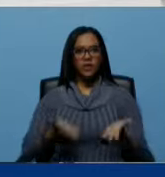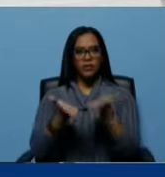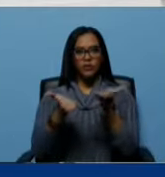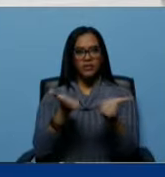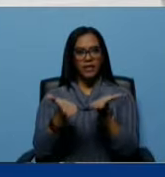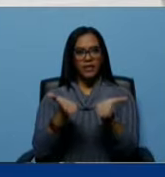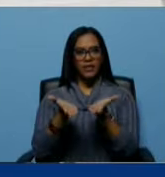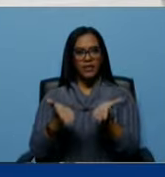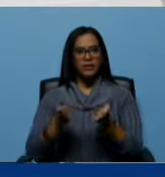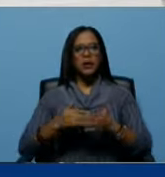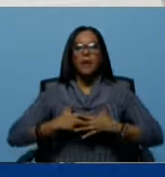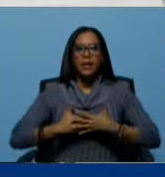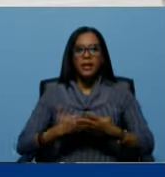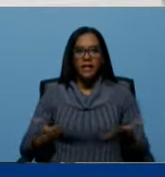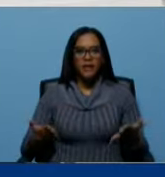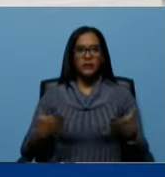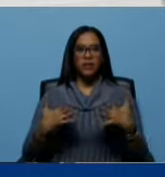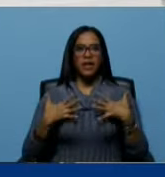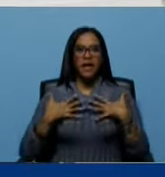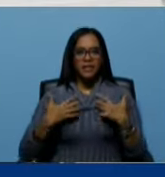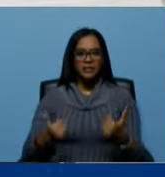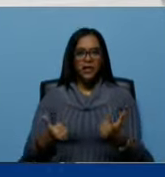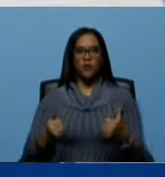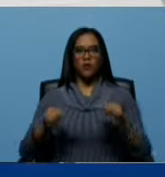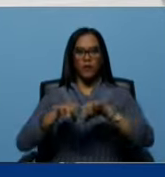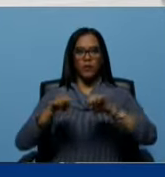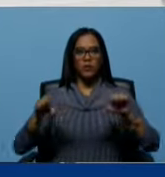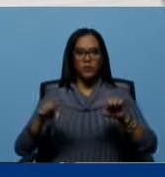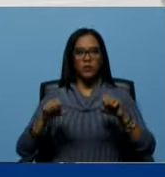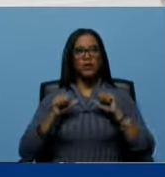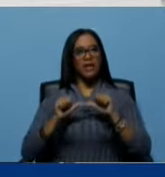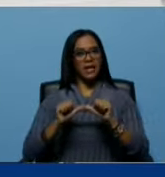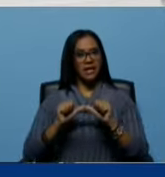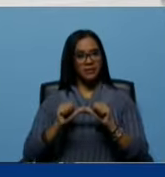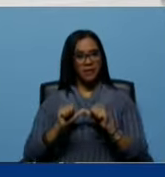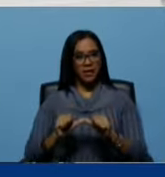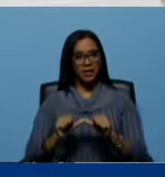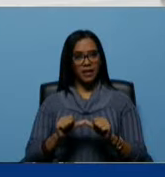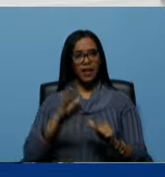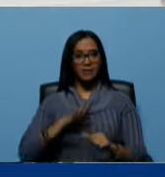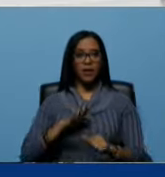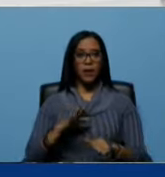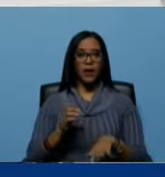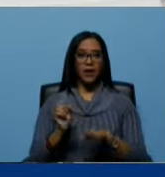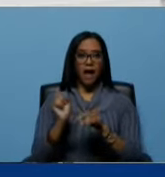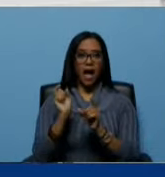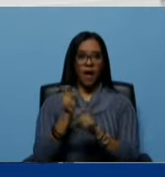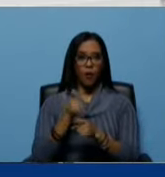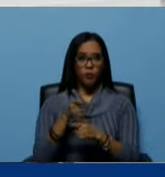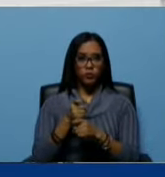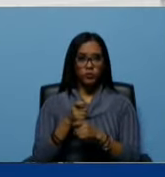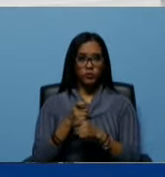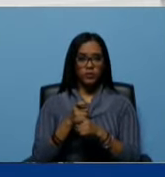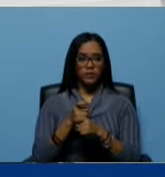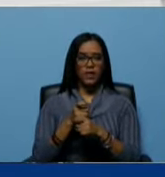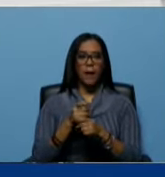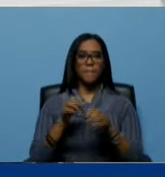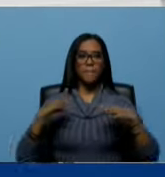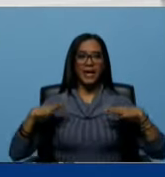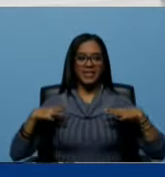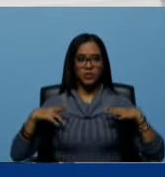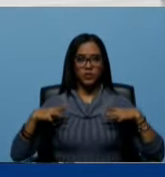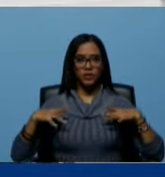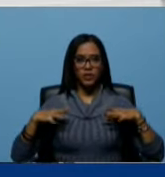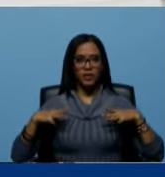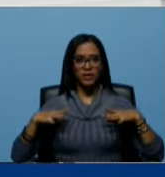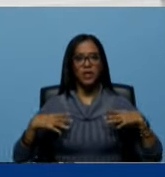brindándole la salud la educación y seguir estamos en agosto mes de vacaciones con ese plan